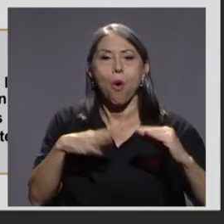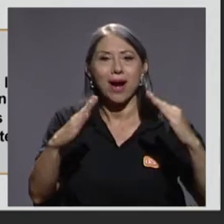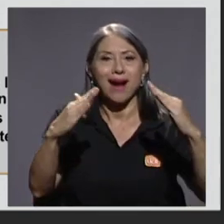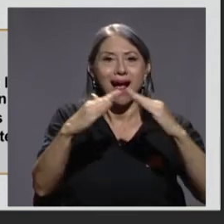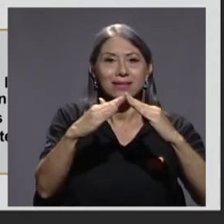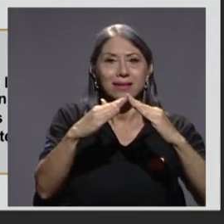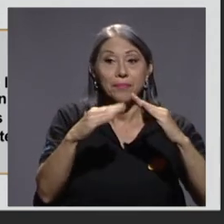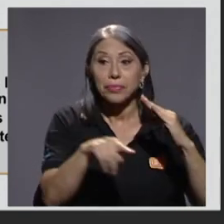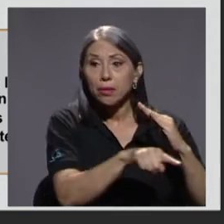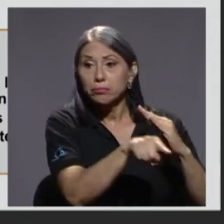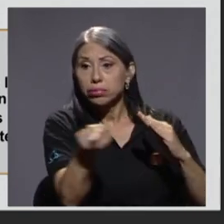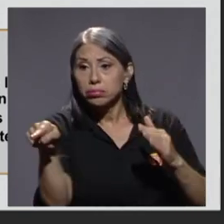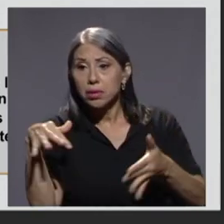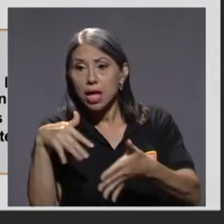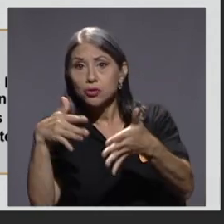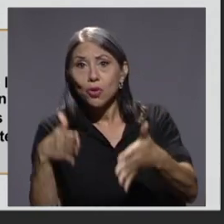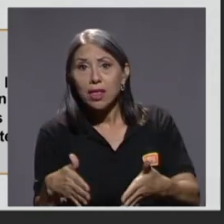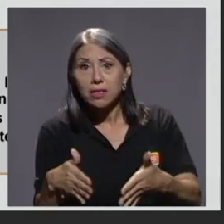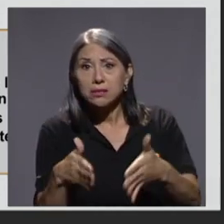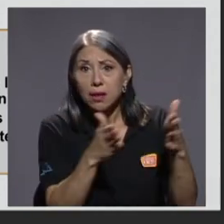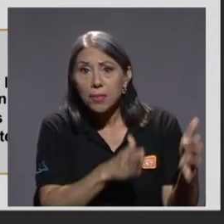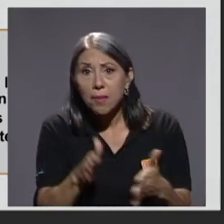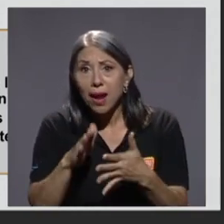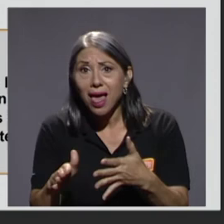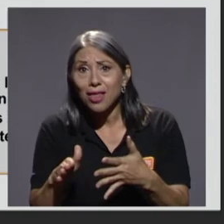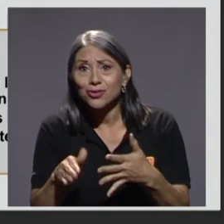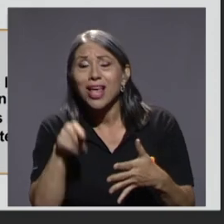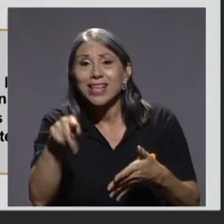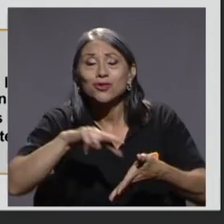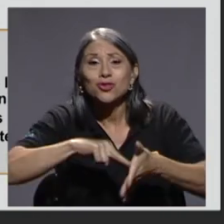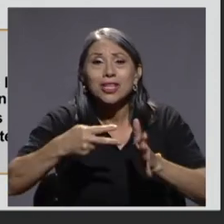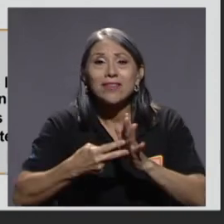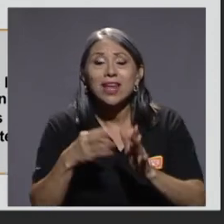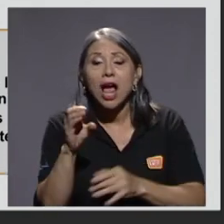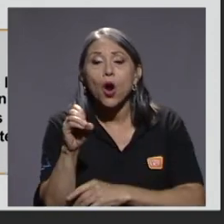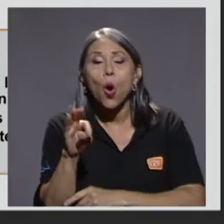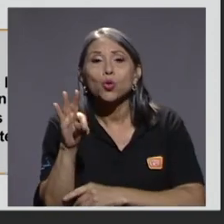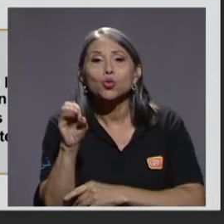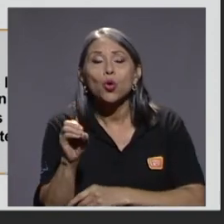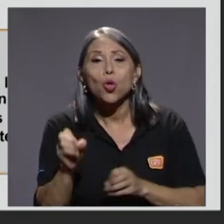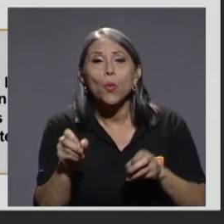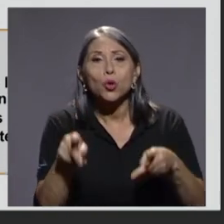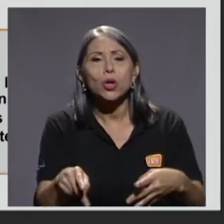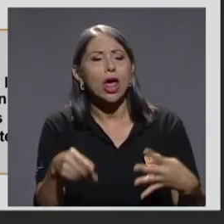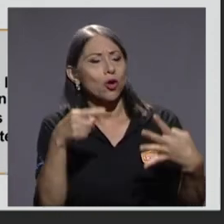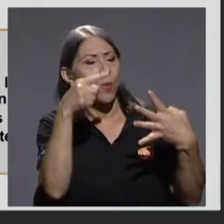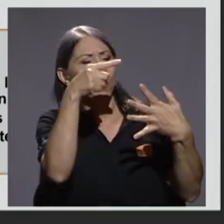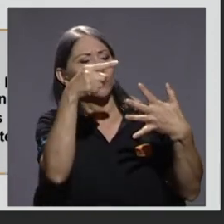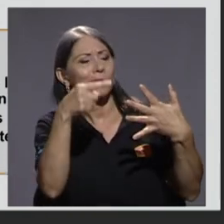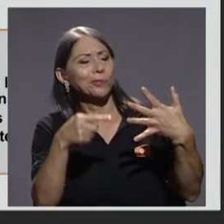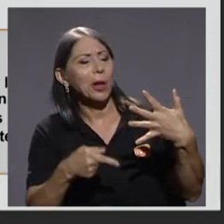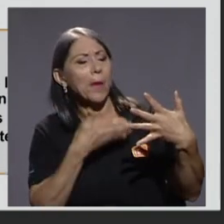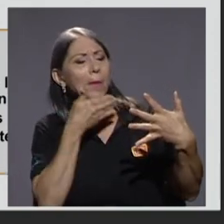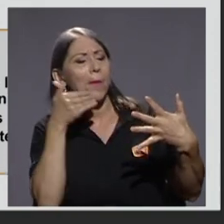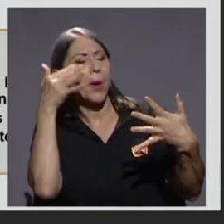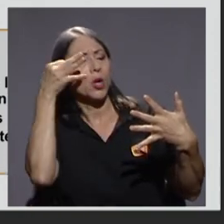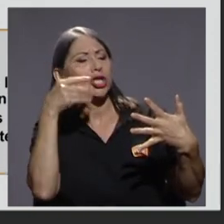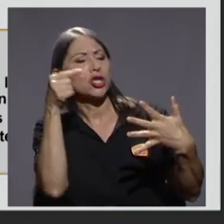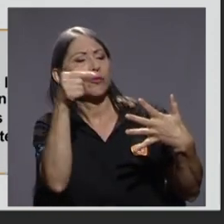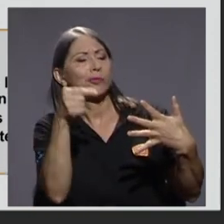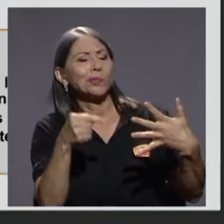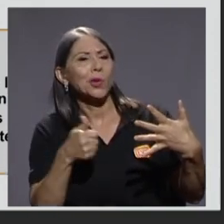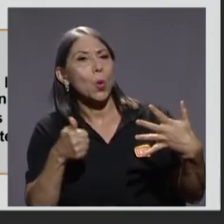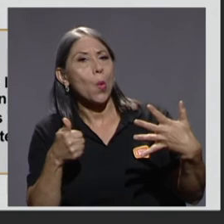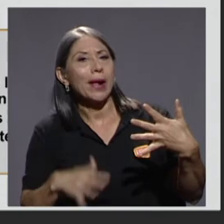¿están preparados? Ese es un costo de oportunidad al que nos enfrentamos. El distanciamiento social. Bueno, hemos